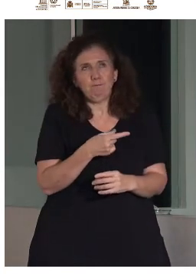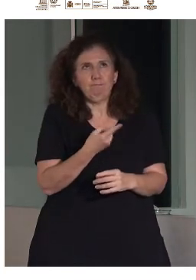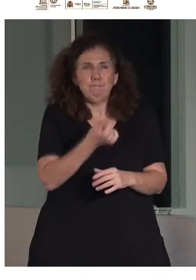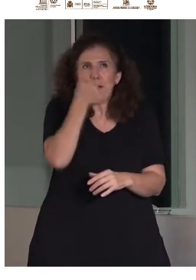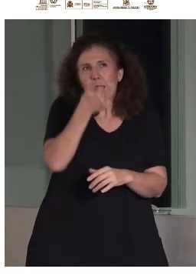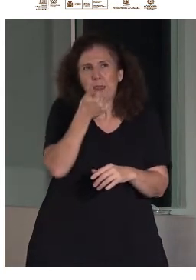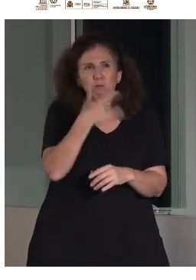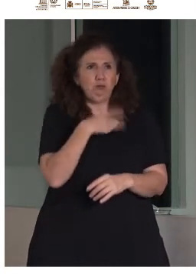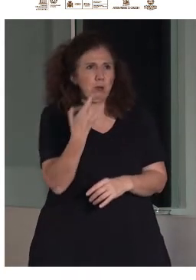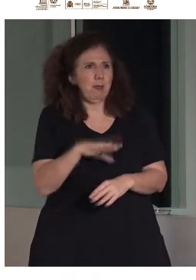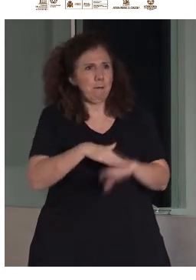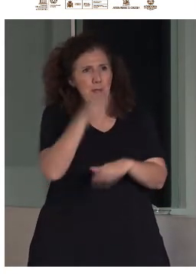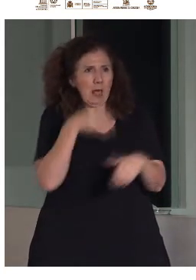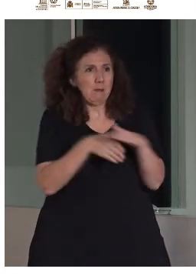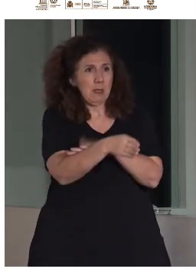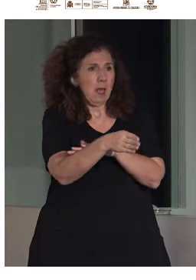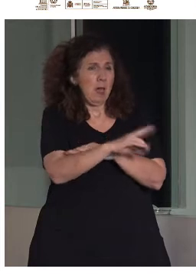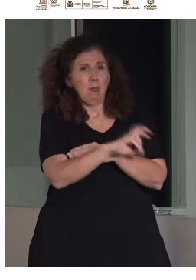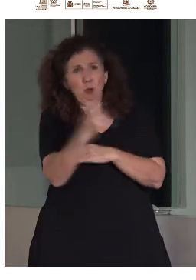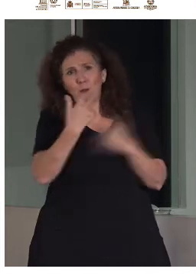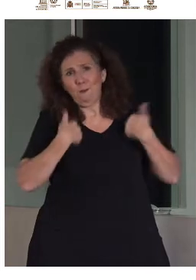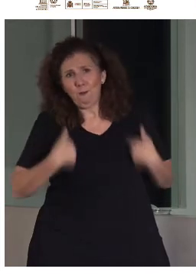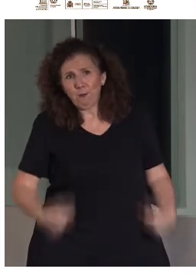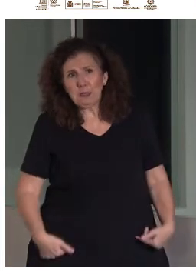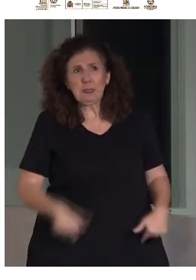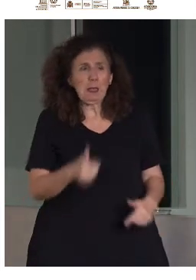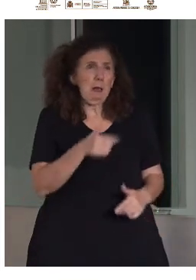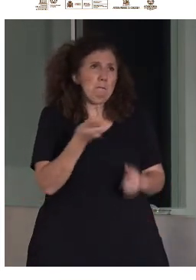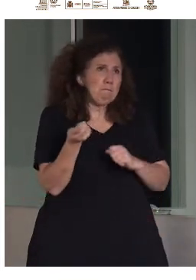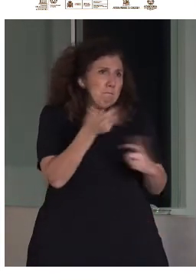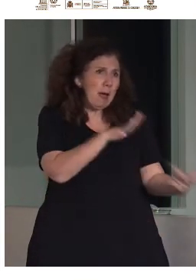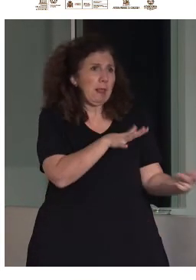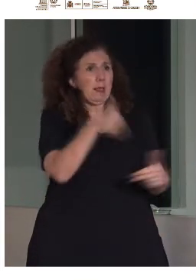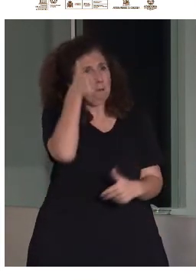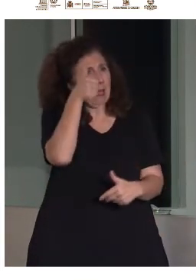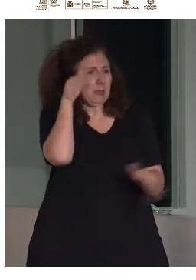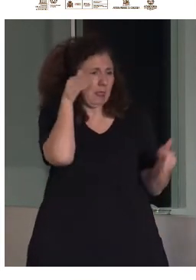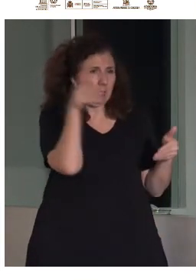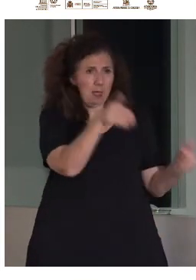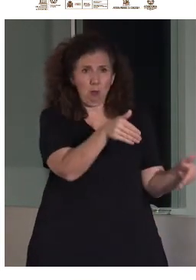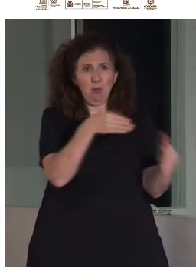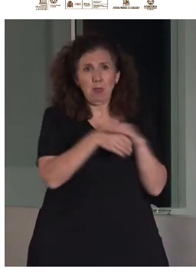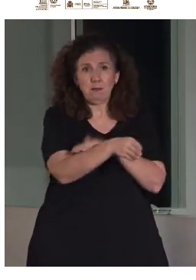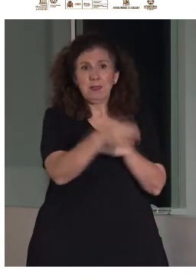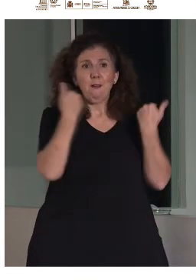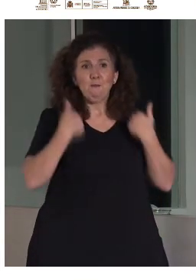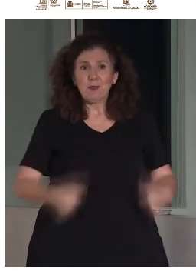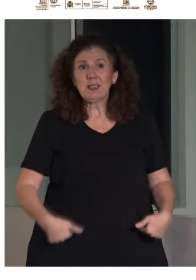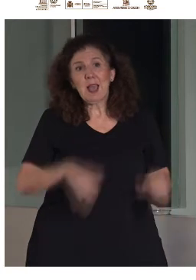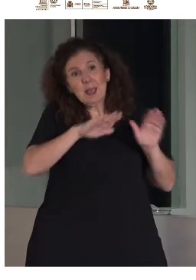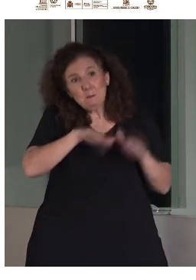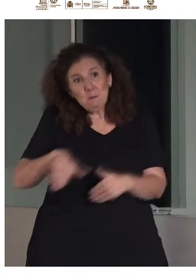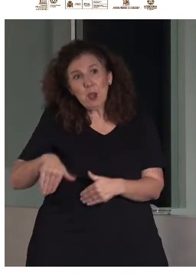posibilidades de accesibilidad de otro tipo, física, parece que los sitios se centran más en la accesibilidad física y menos en la accesibilidad